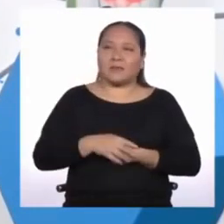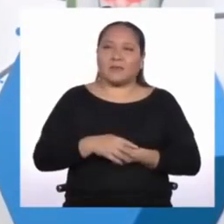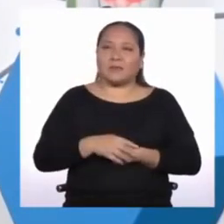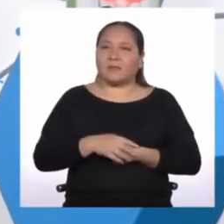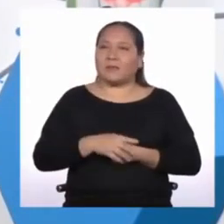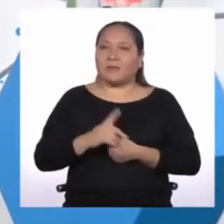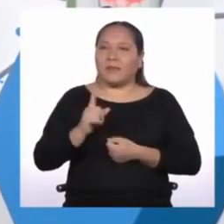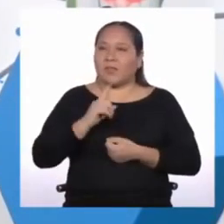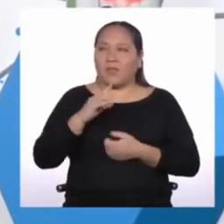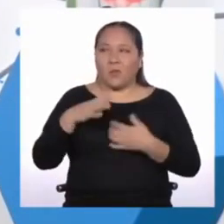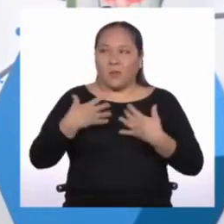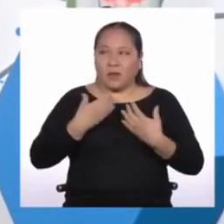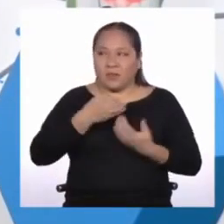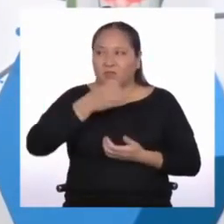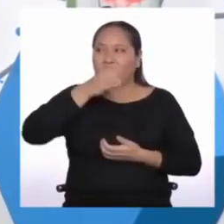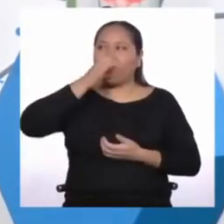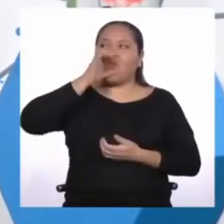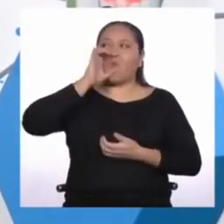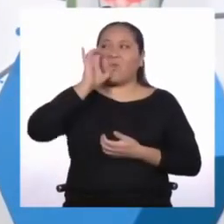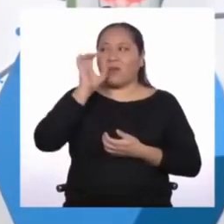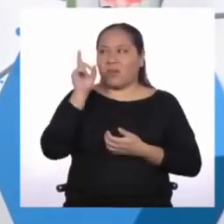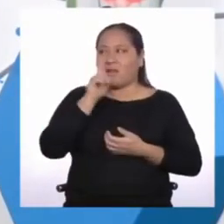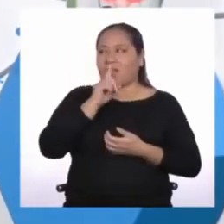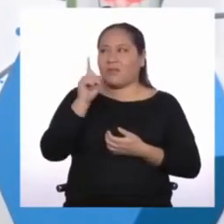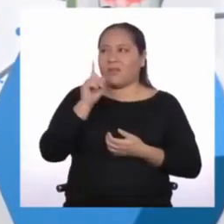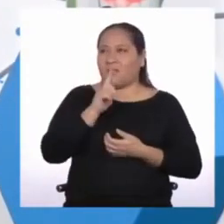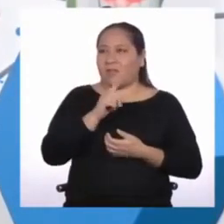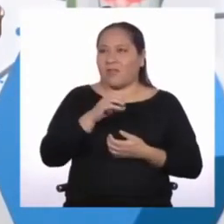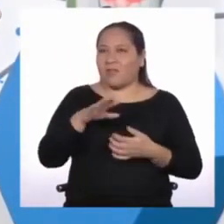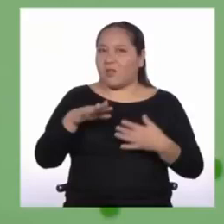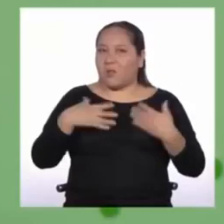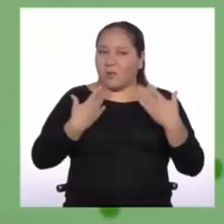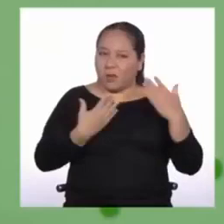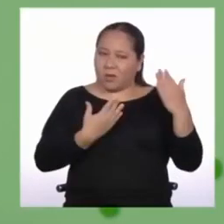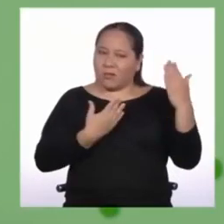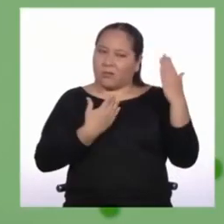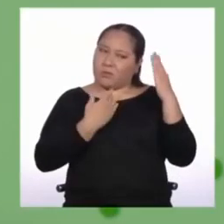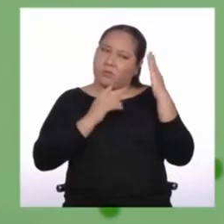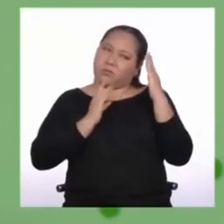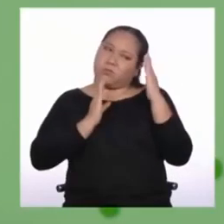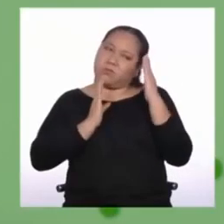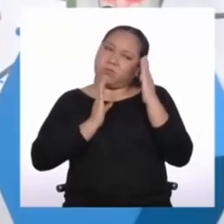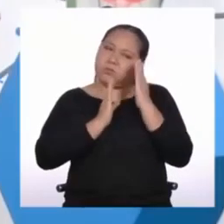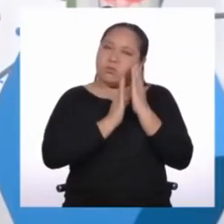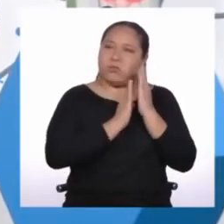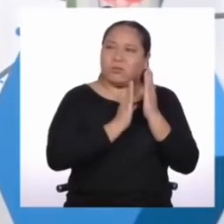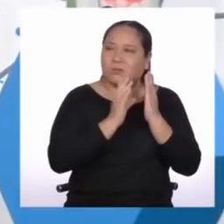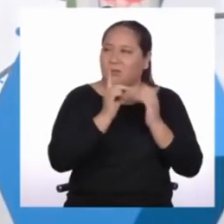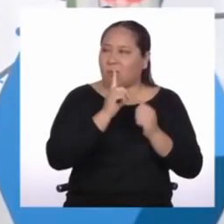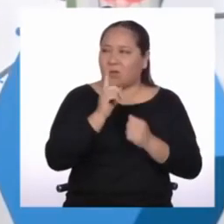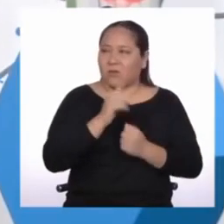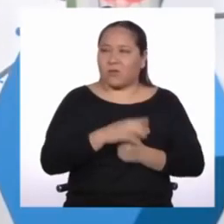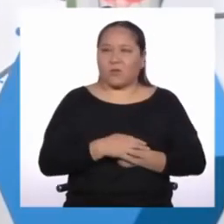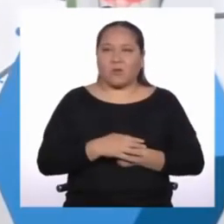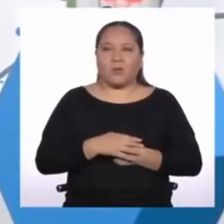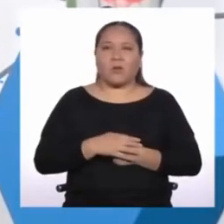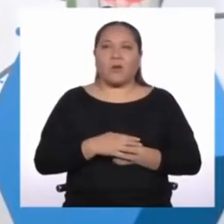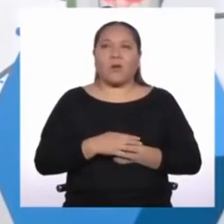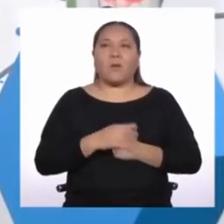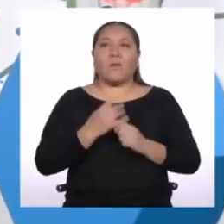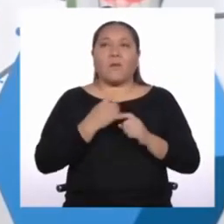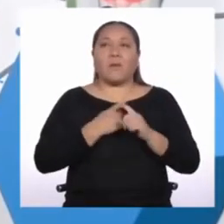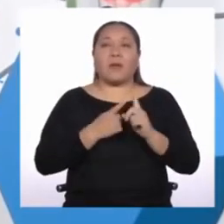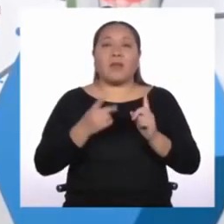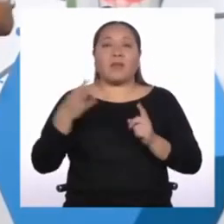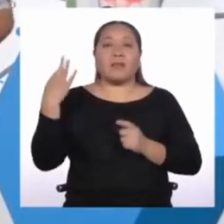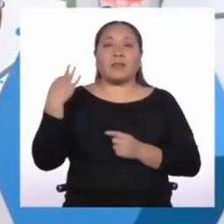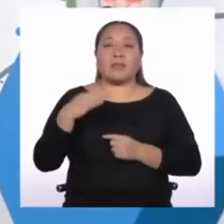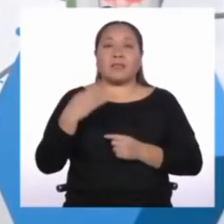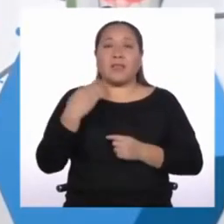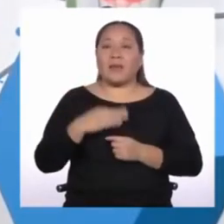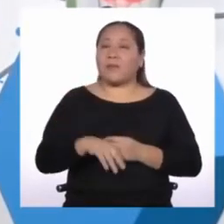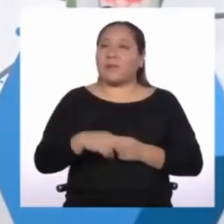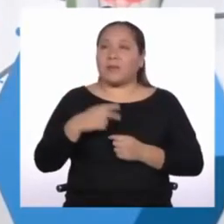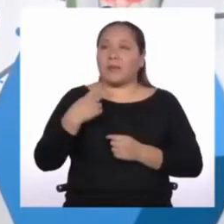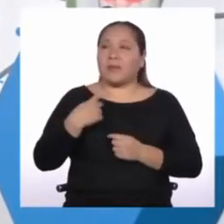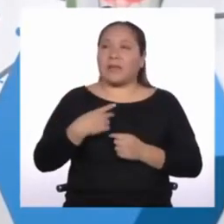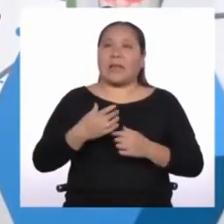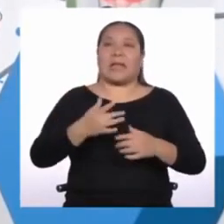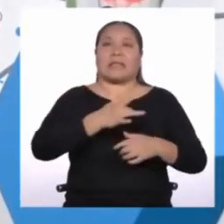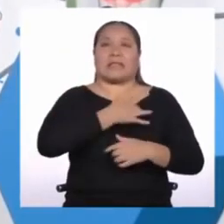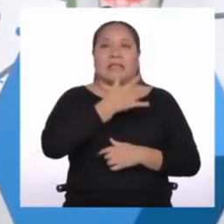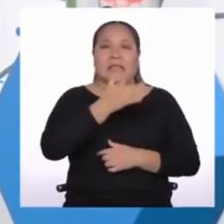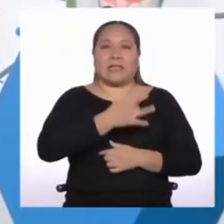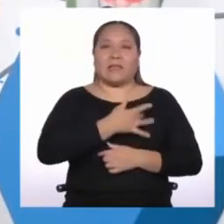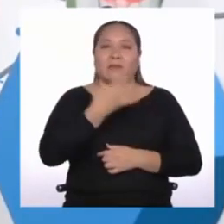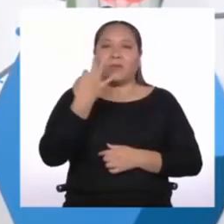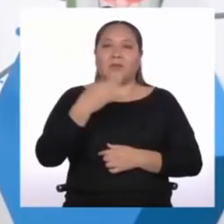es que la puedas tomar y mucho menos tener cerca de ti. ¿No? No, pero siempre está presente. Así